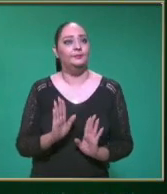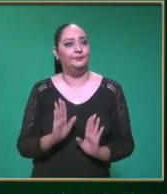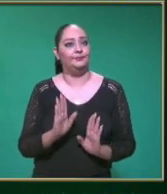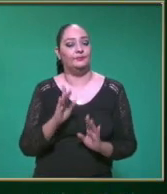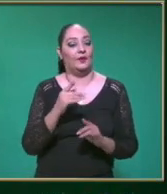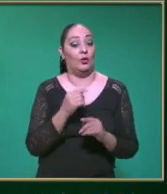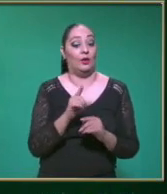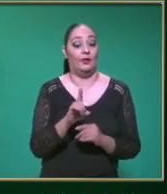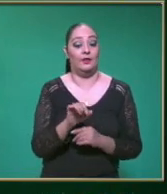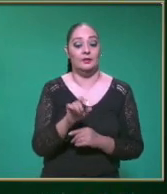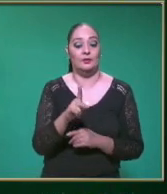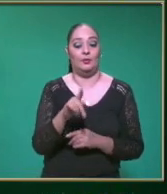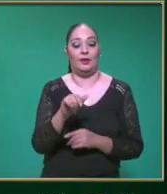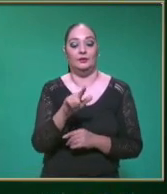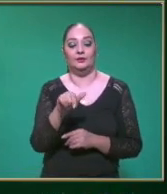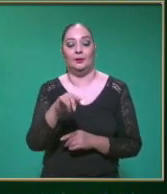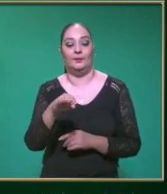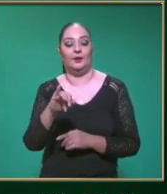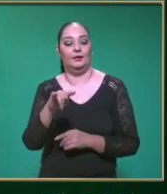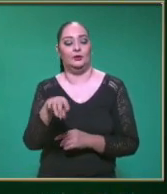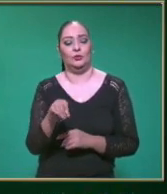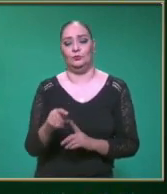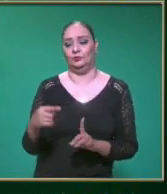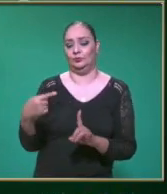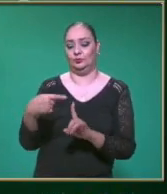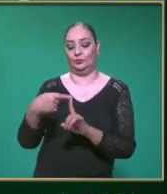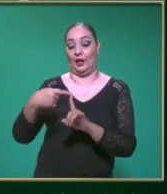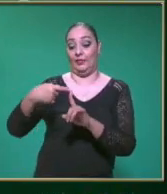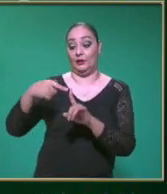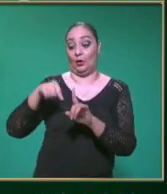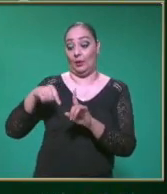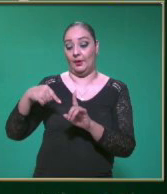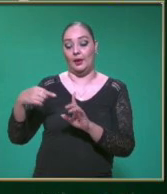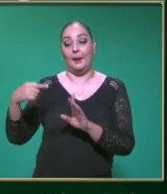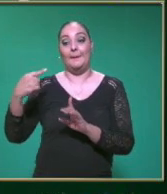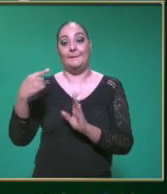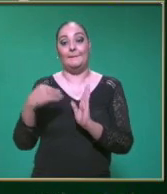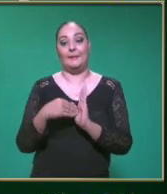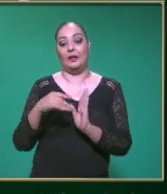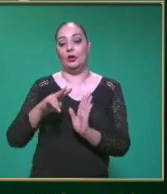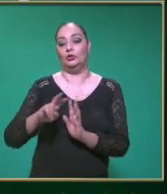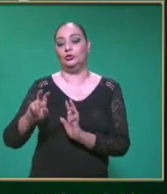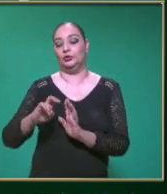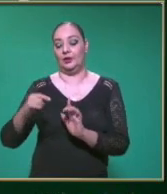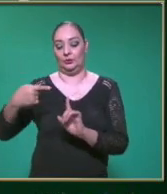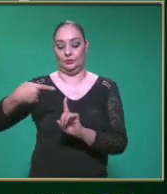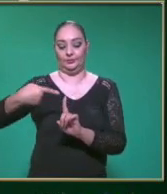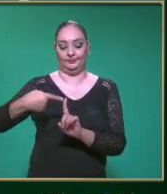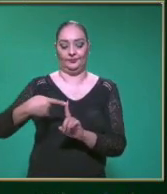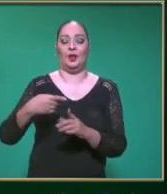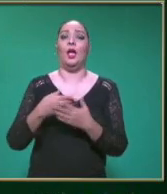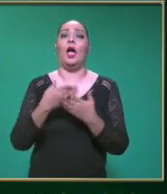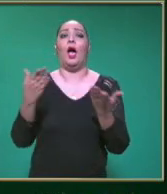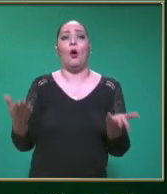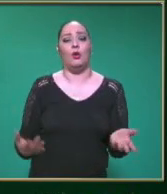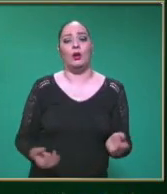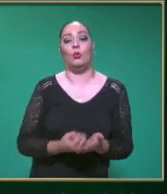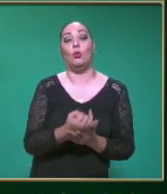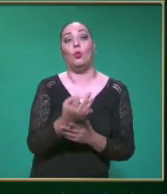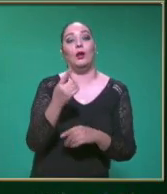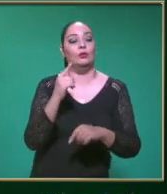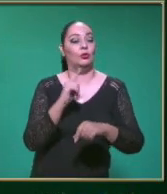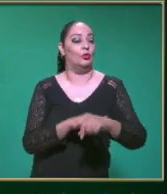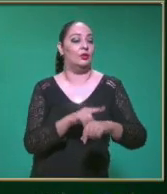este caso 1800 Va a ir dentro De la casita Y ahora si Vamos a dividirlo Entre el tiempo 72